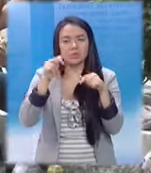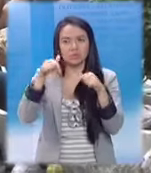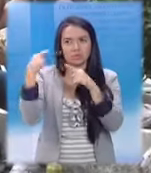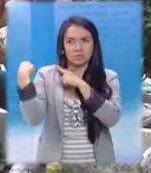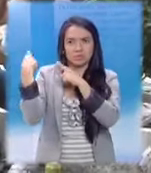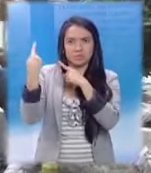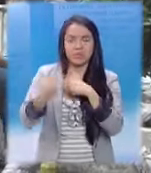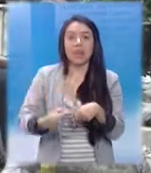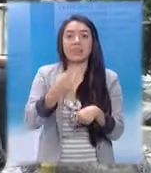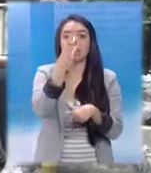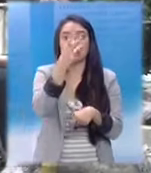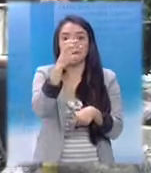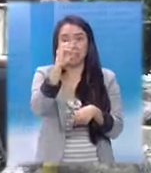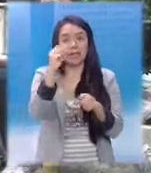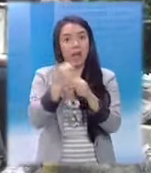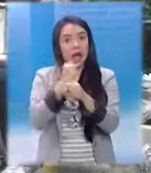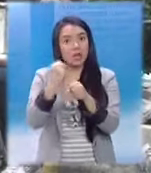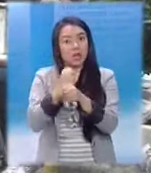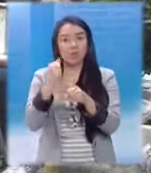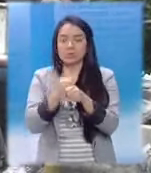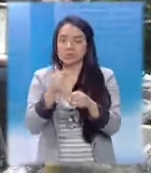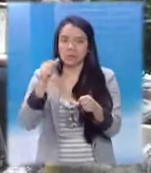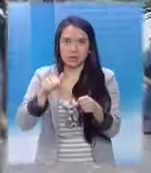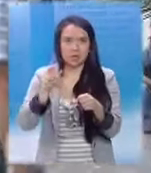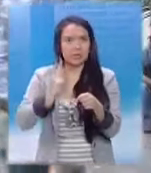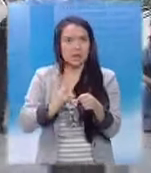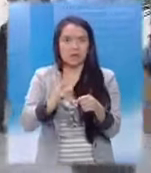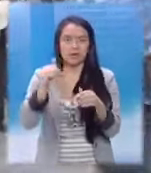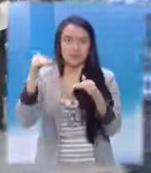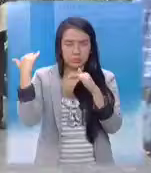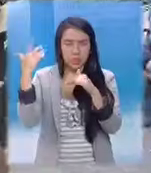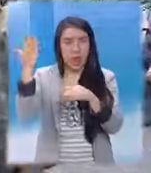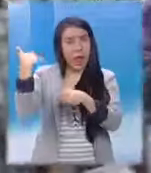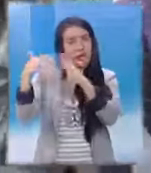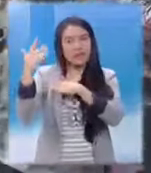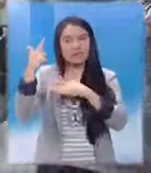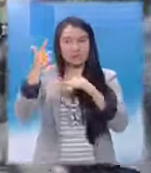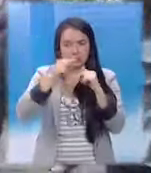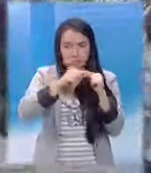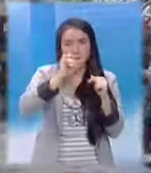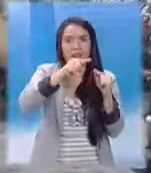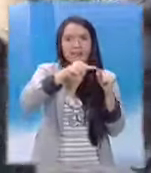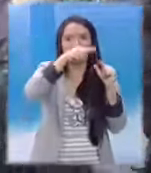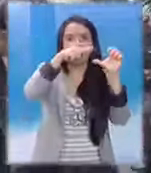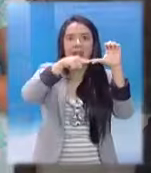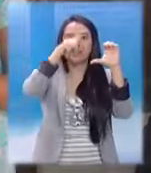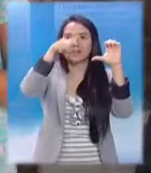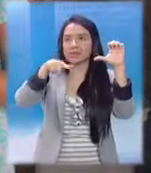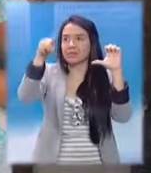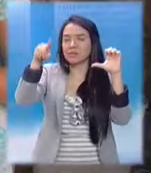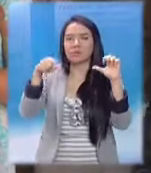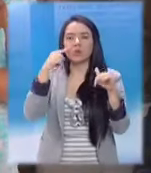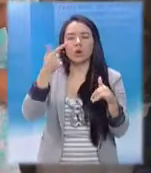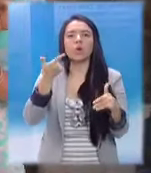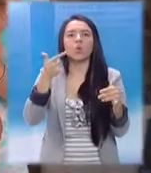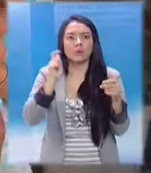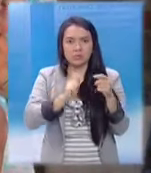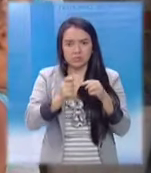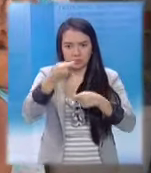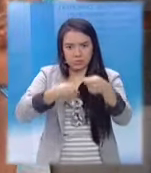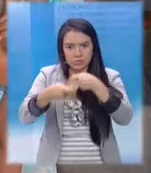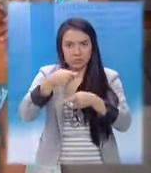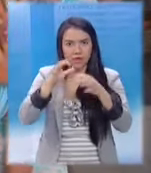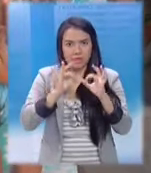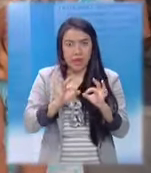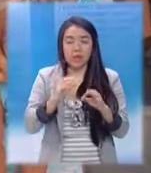años donde destaca que se sigue haciendo más de lo mismo. No hay méritos en el gobierno, ni buenos servicios públicos, no se